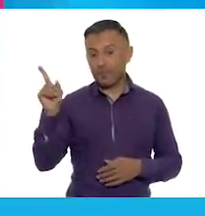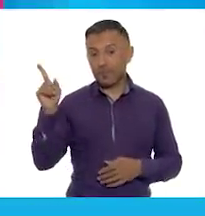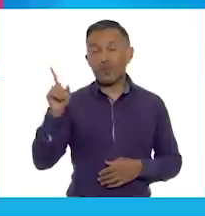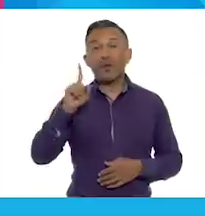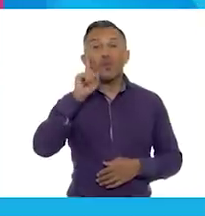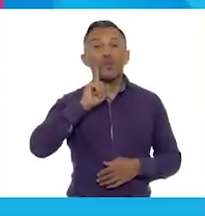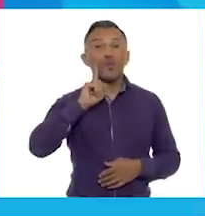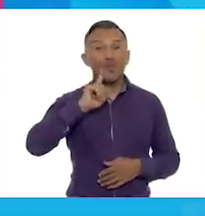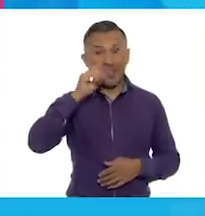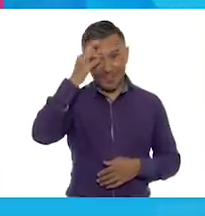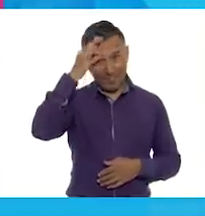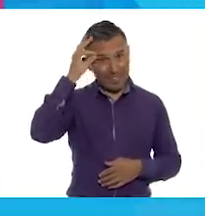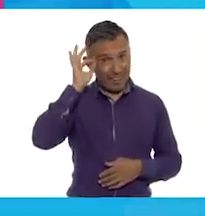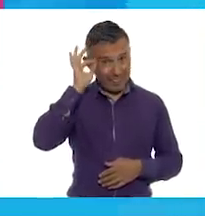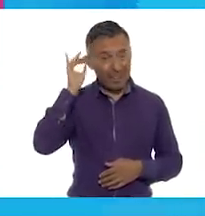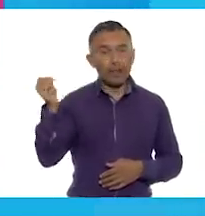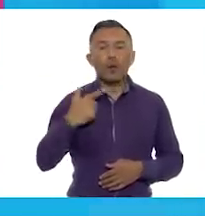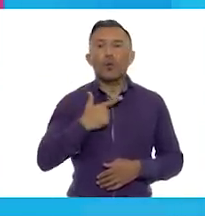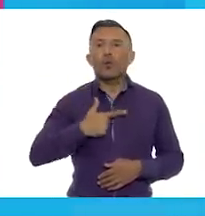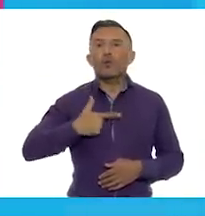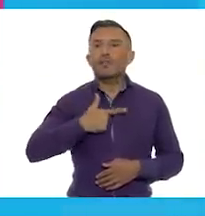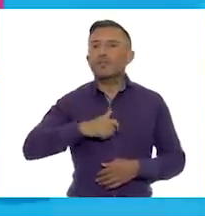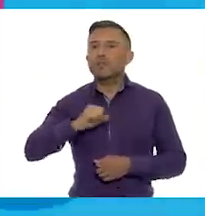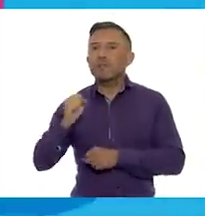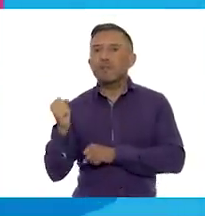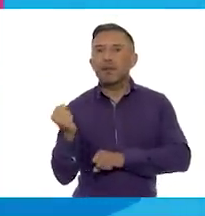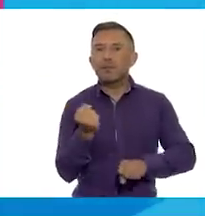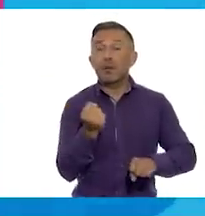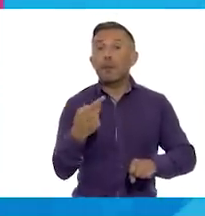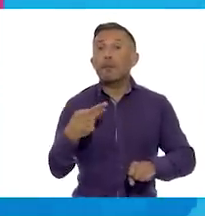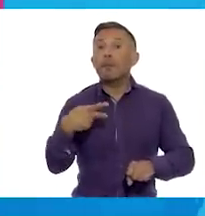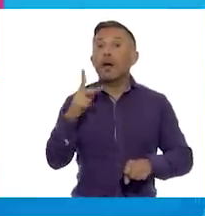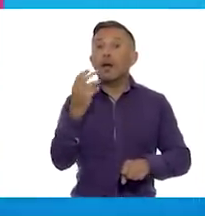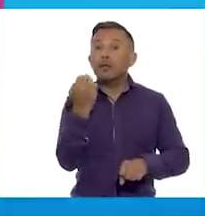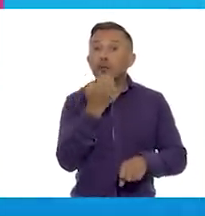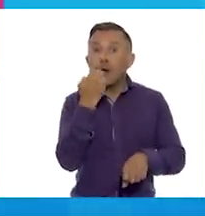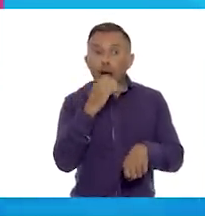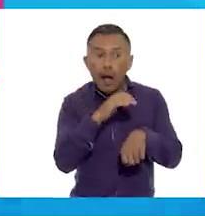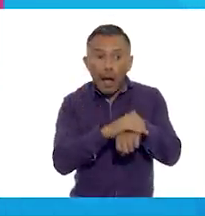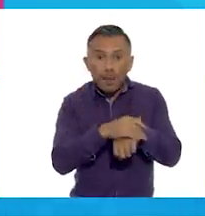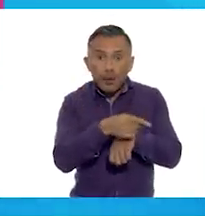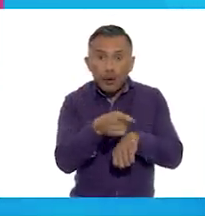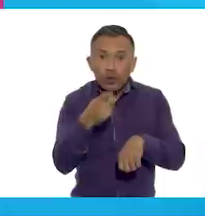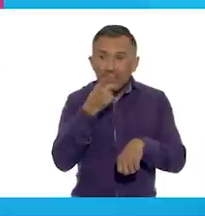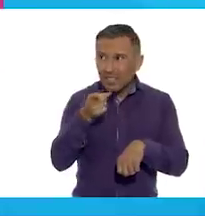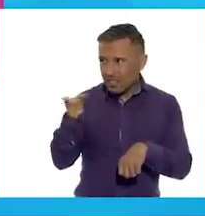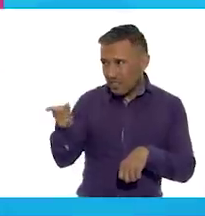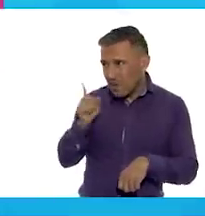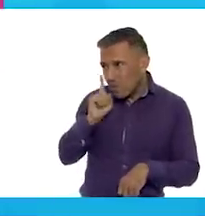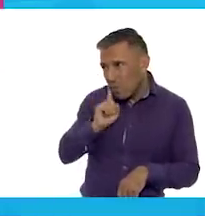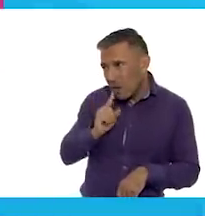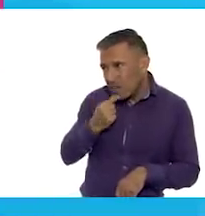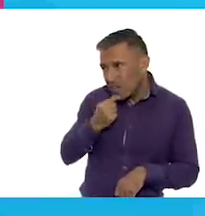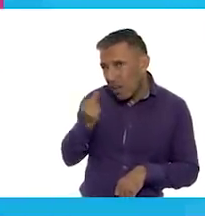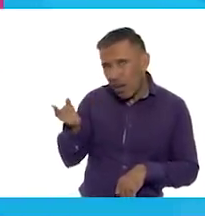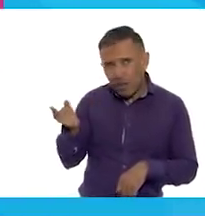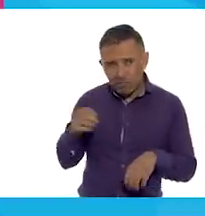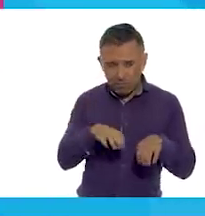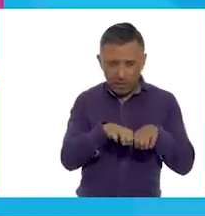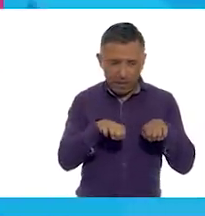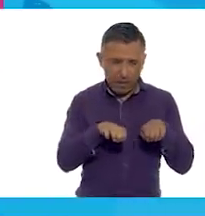le gusta el béisbol, pero sus compañeros de la escuela dijeron que por ser niña no podía entrar al equipo.